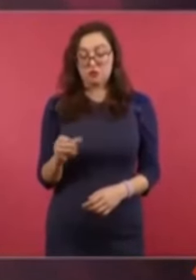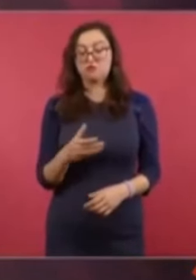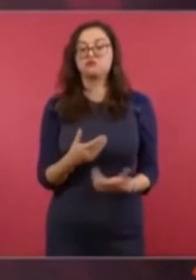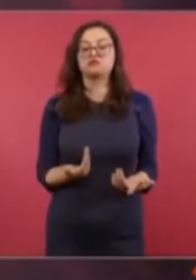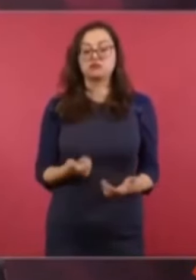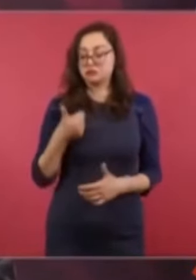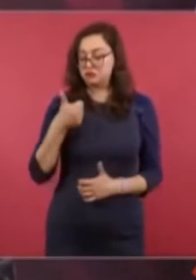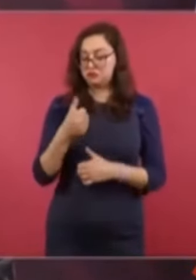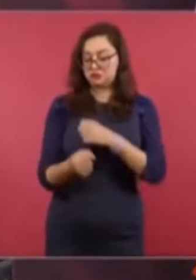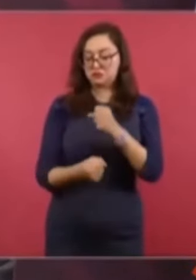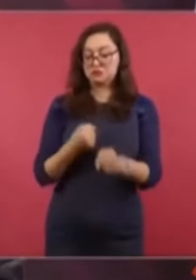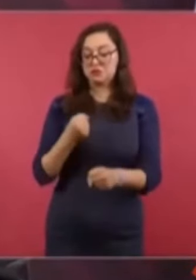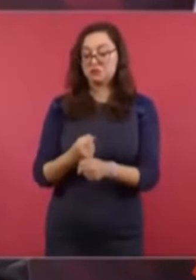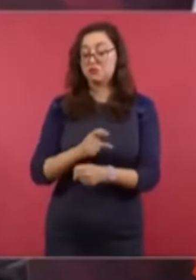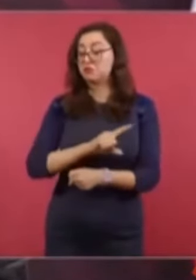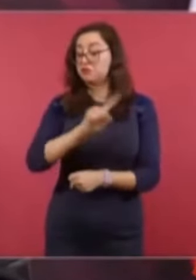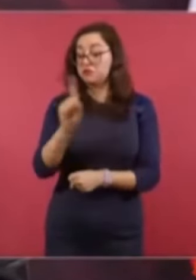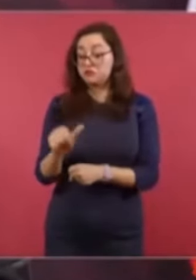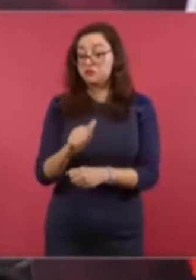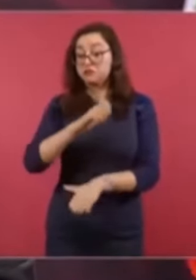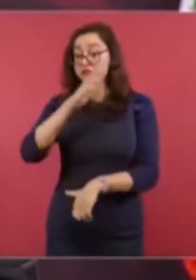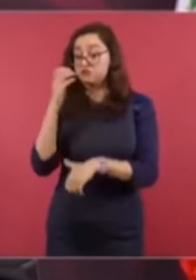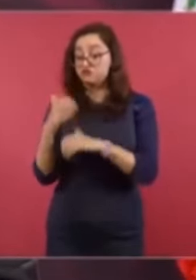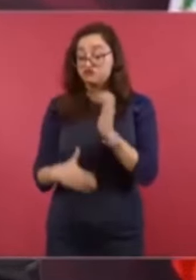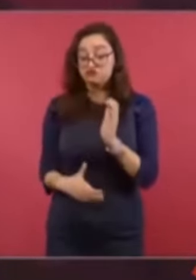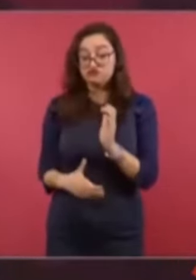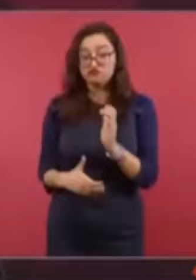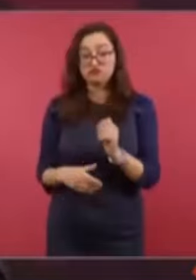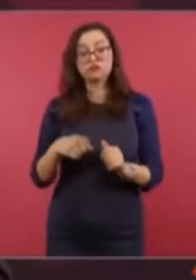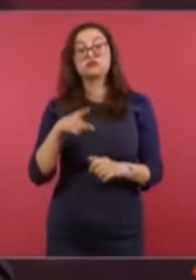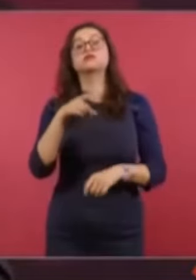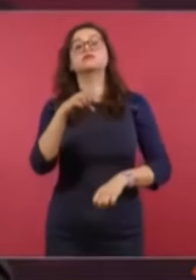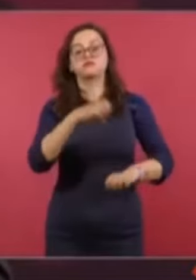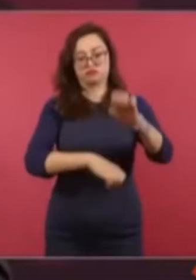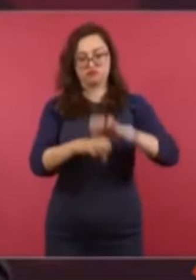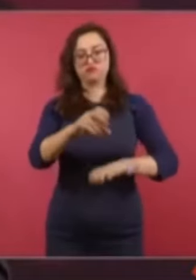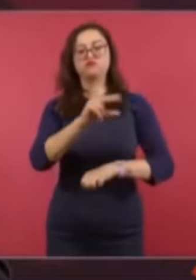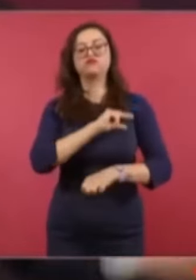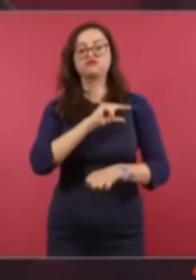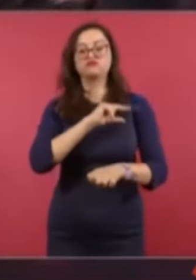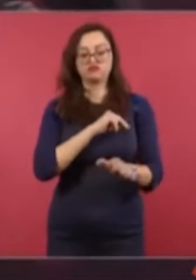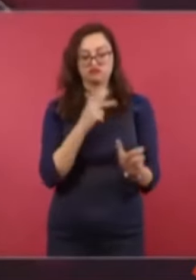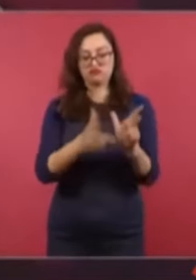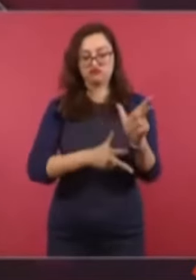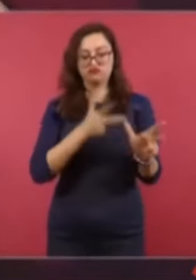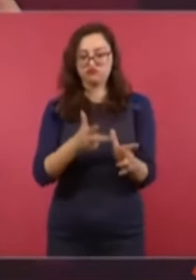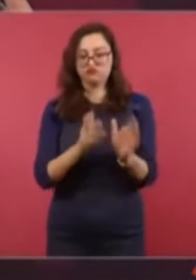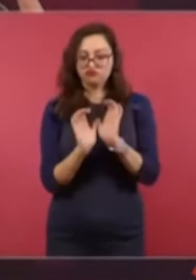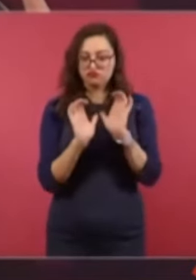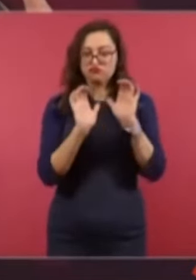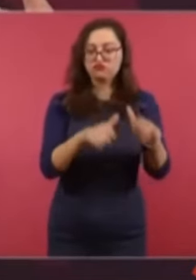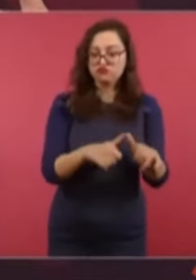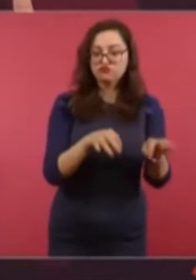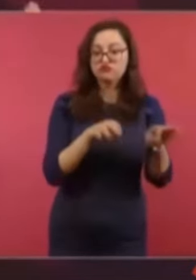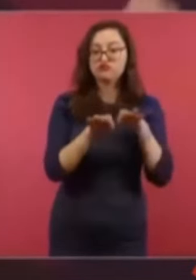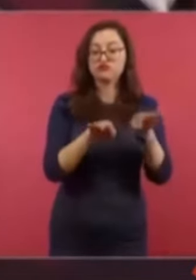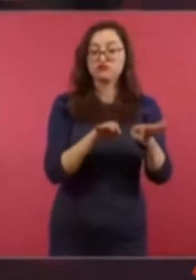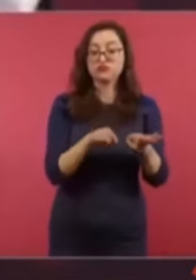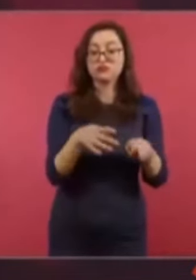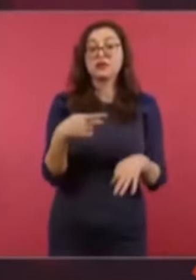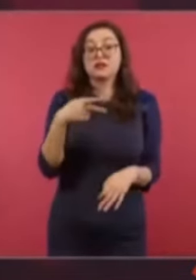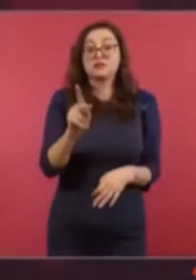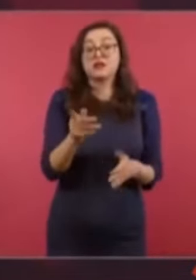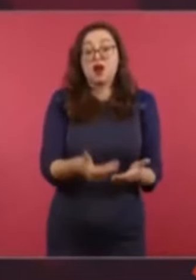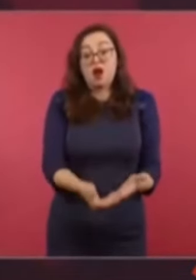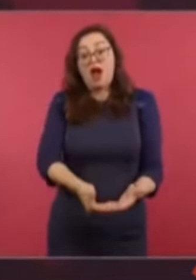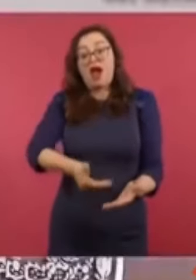de una empresa de ferrocarriles que se benefició con la